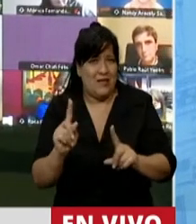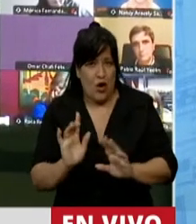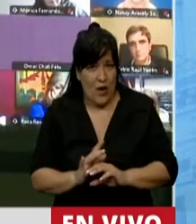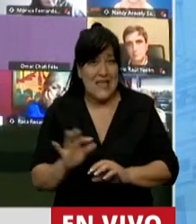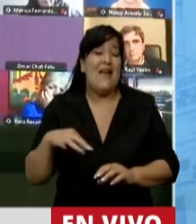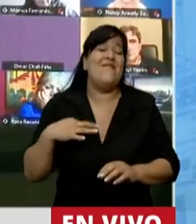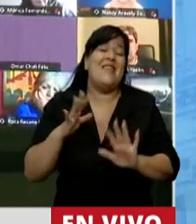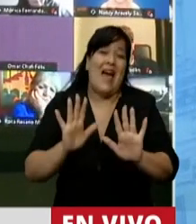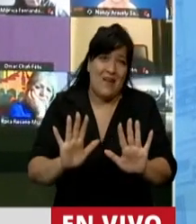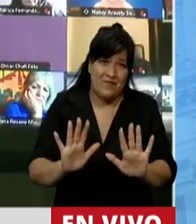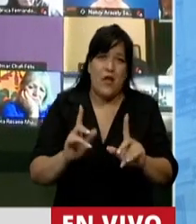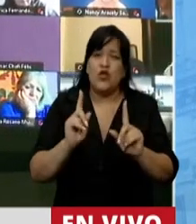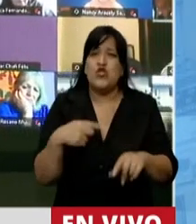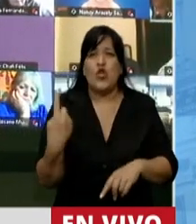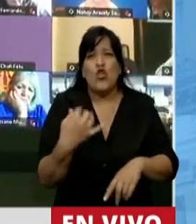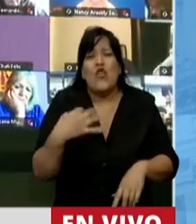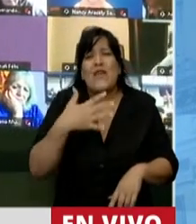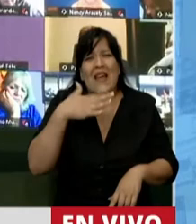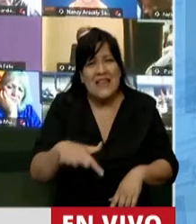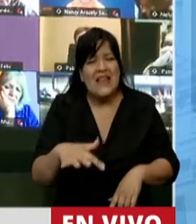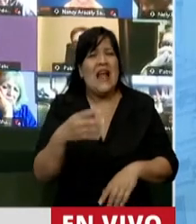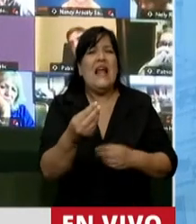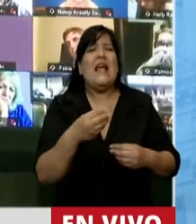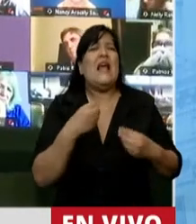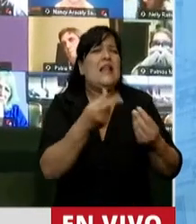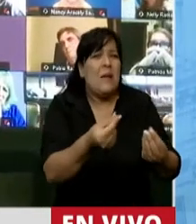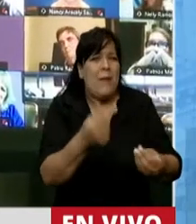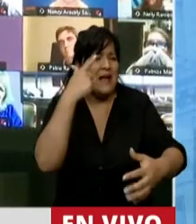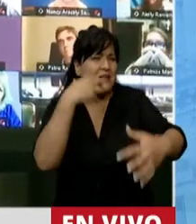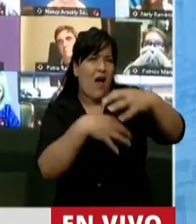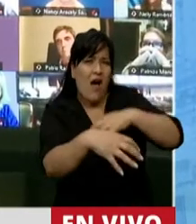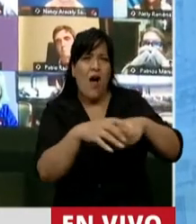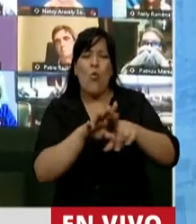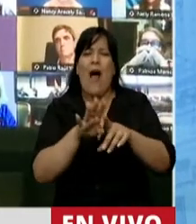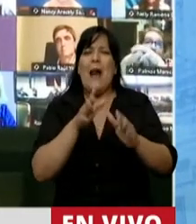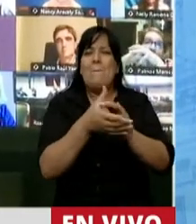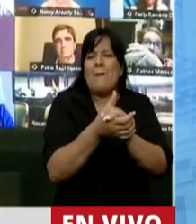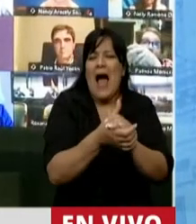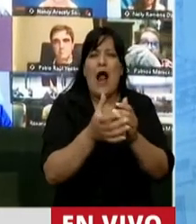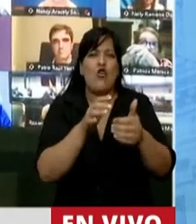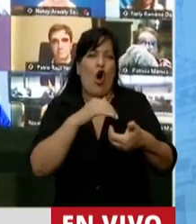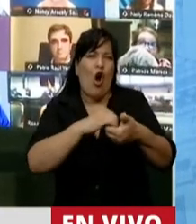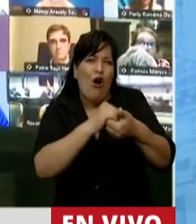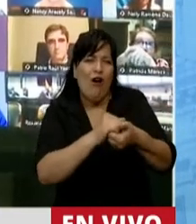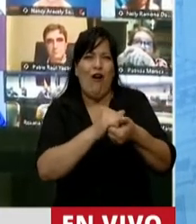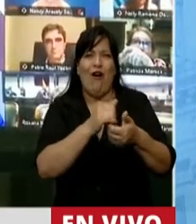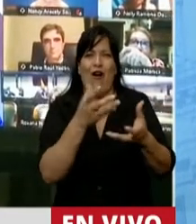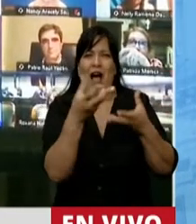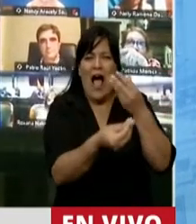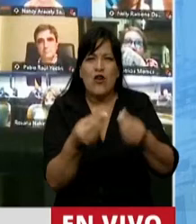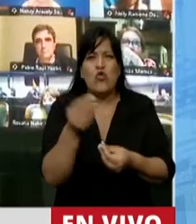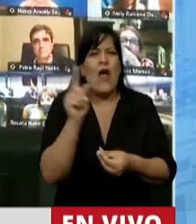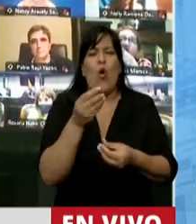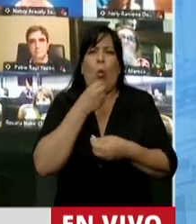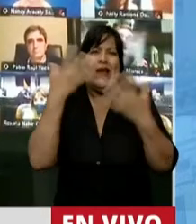que el saber entender lo que le pasa al otro, entender una mano solidaria, el que no nos dé lo mismo cualquier